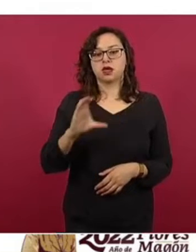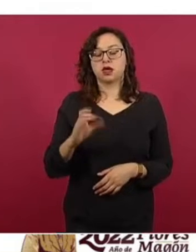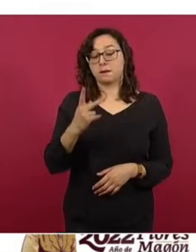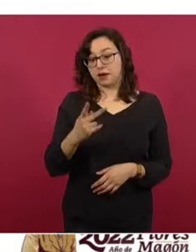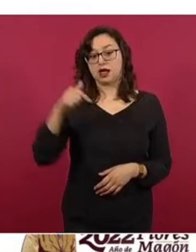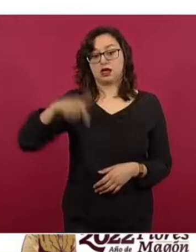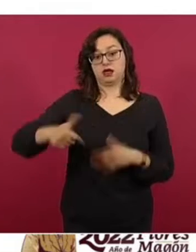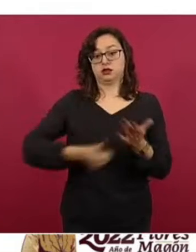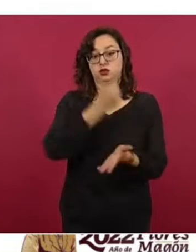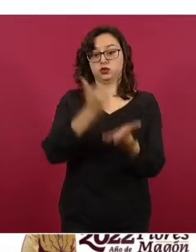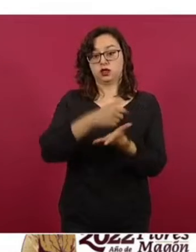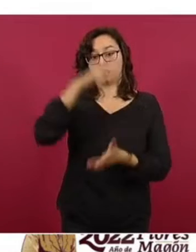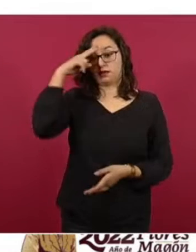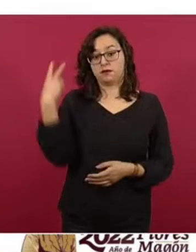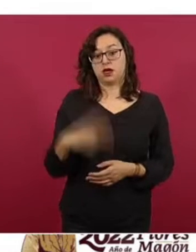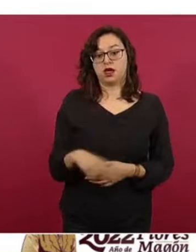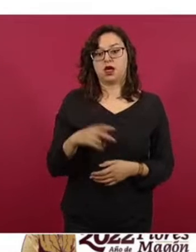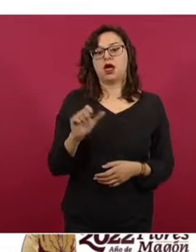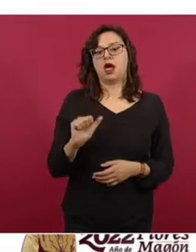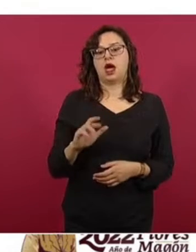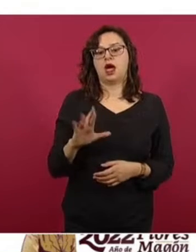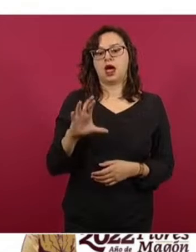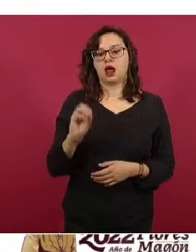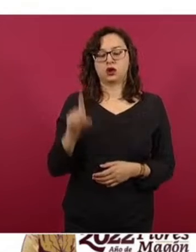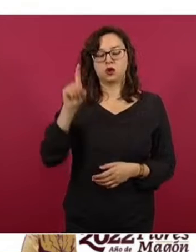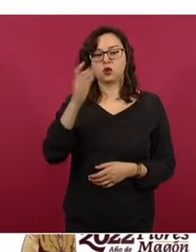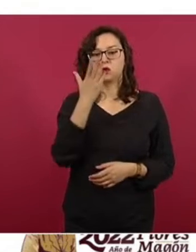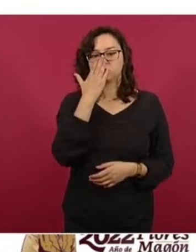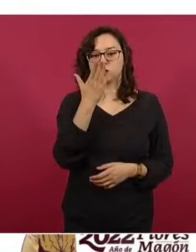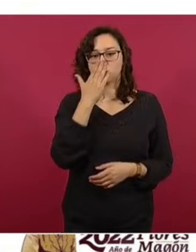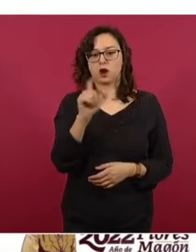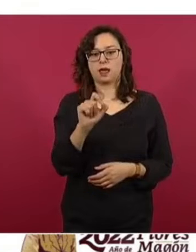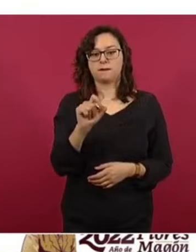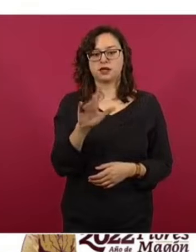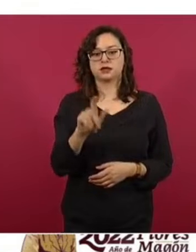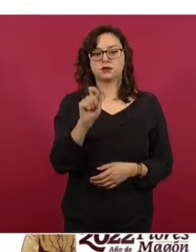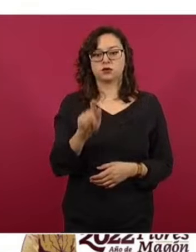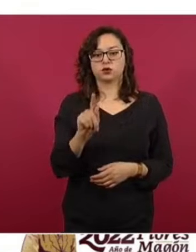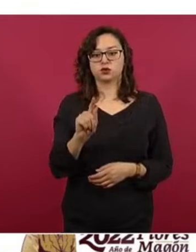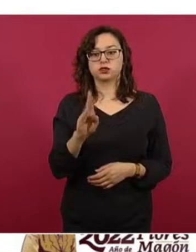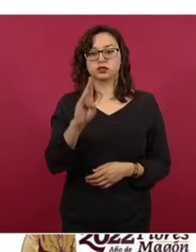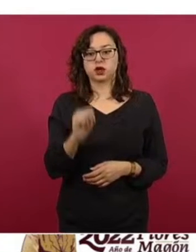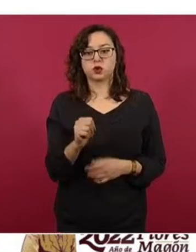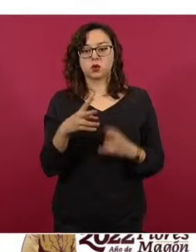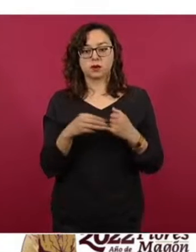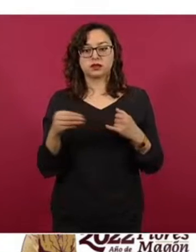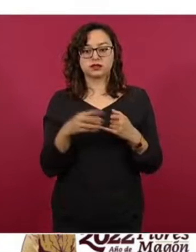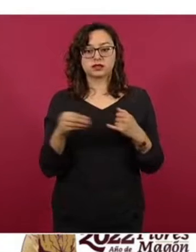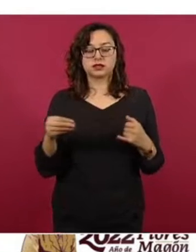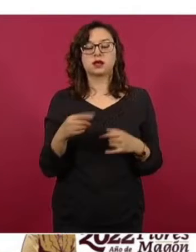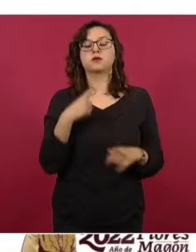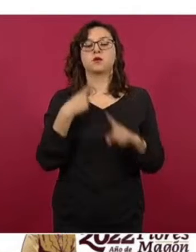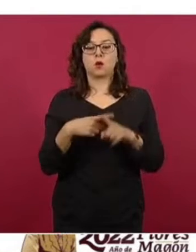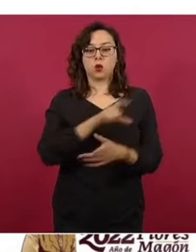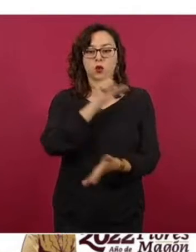Juárez, aquí en la Ciudad de México y Arco en Hermosillo, Sonora, a 25 pesos 79 centavos el